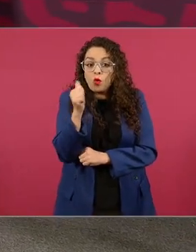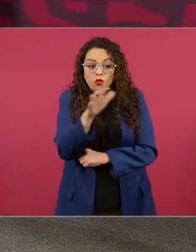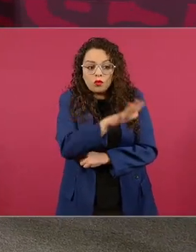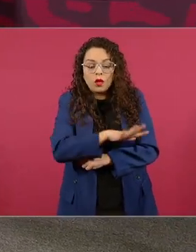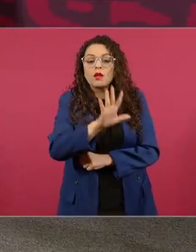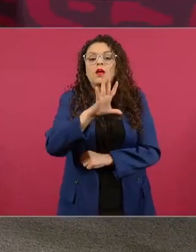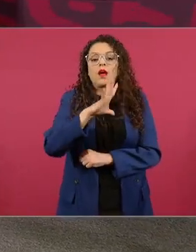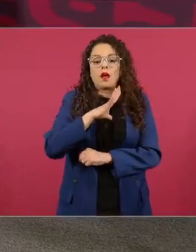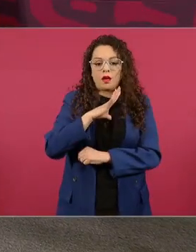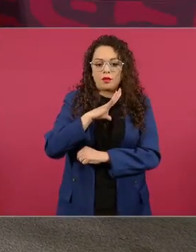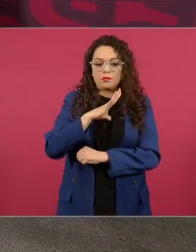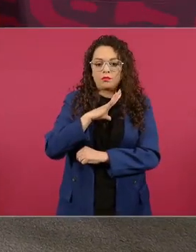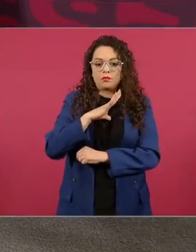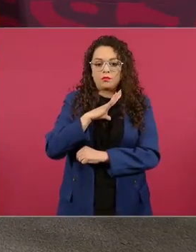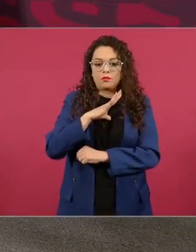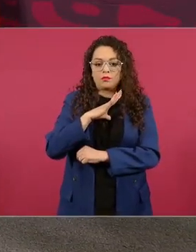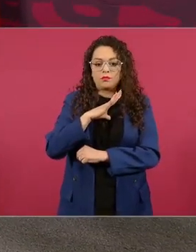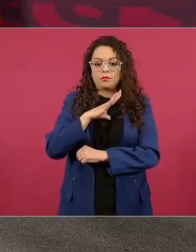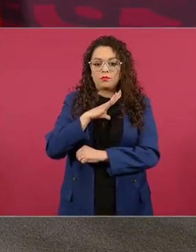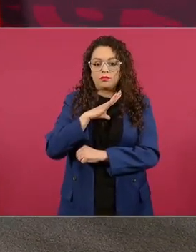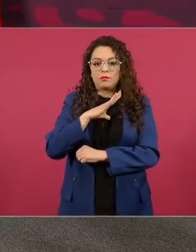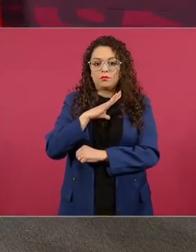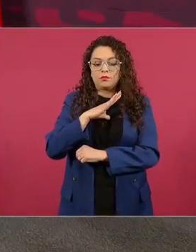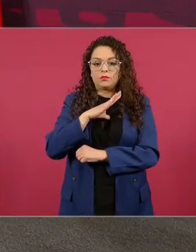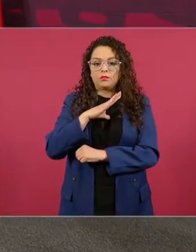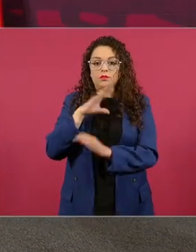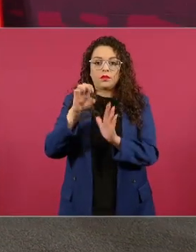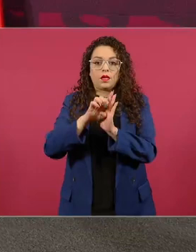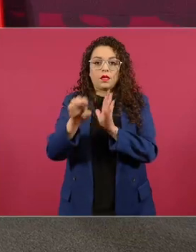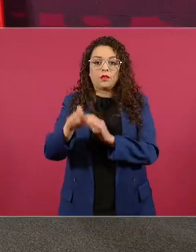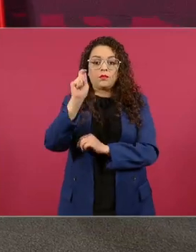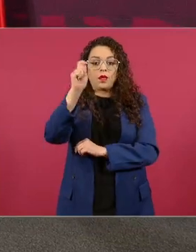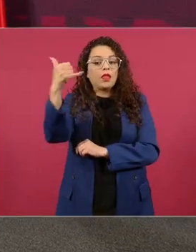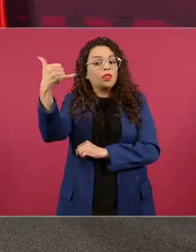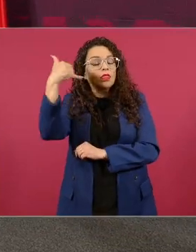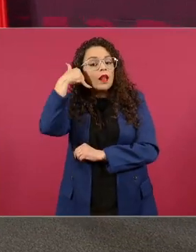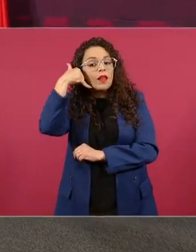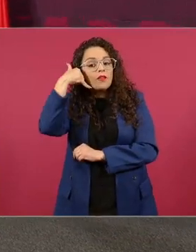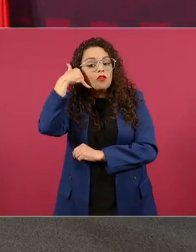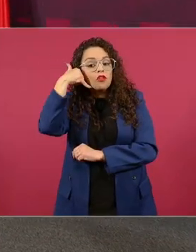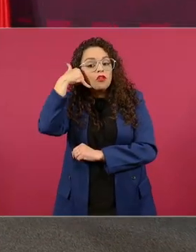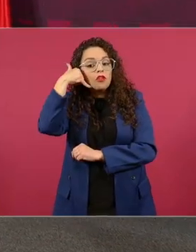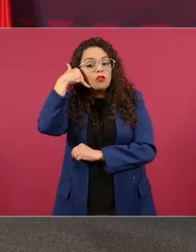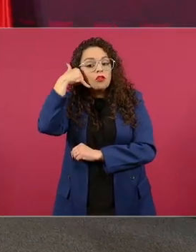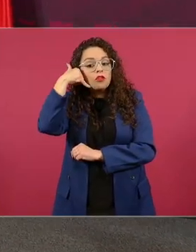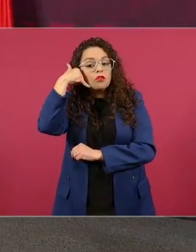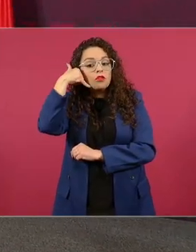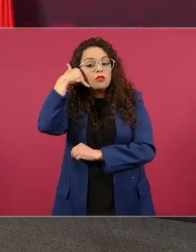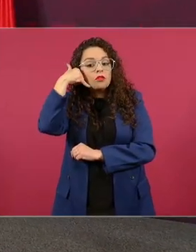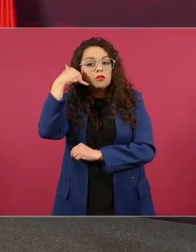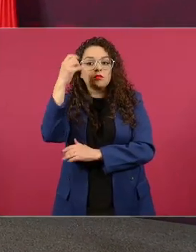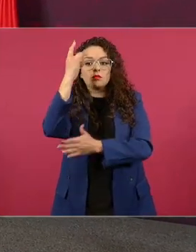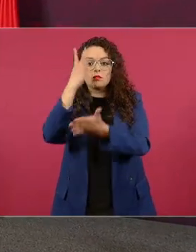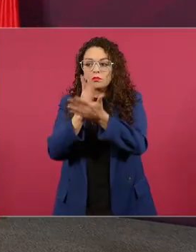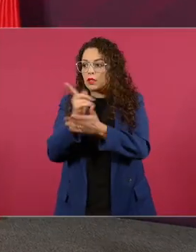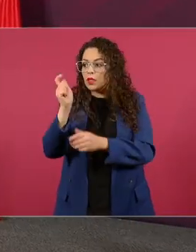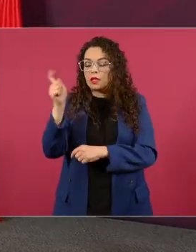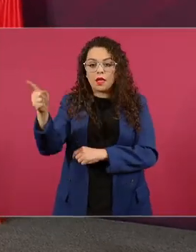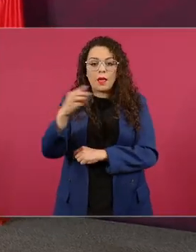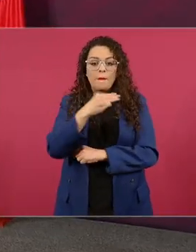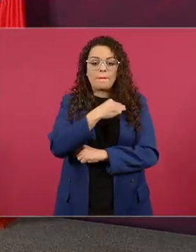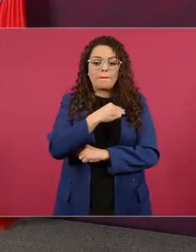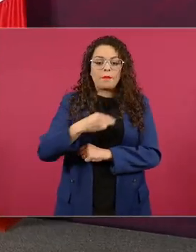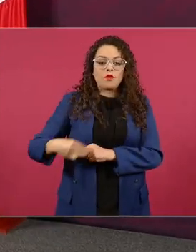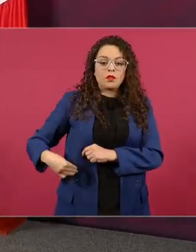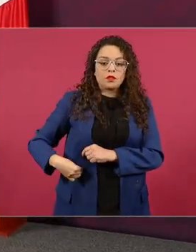teléfono servicio de teléfono uno cabecera municipal Iliatenco